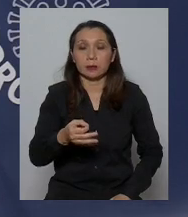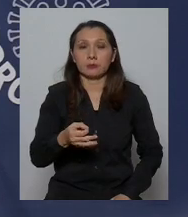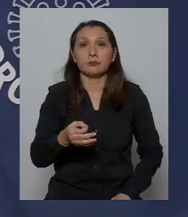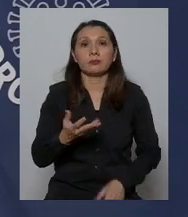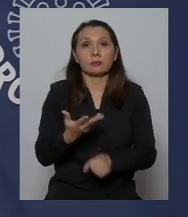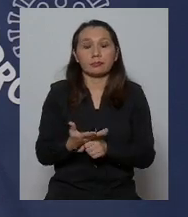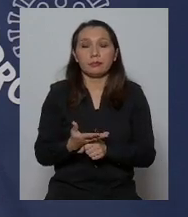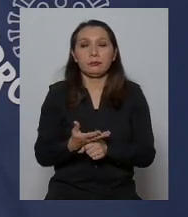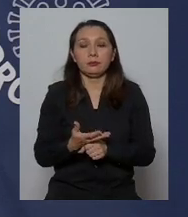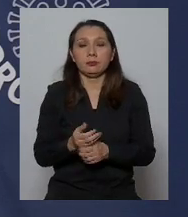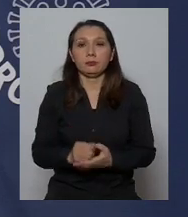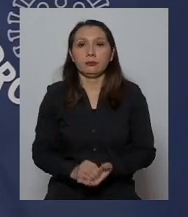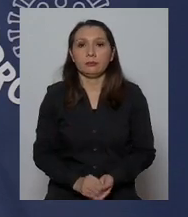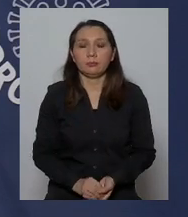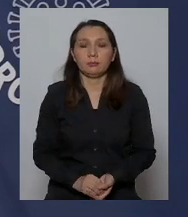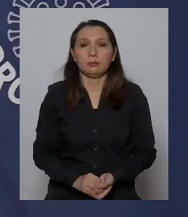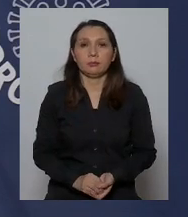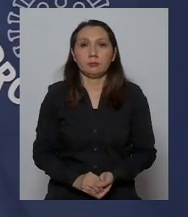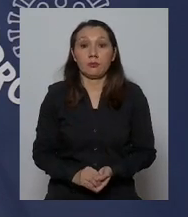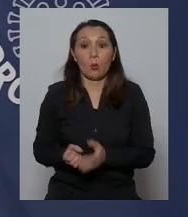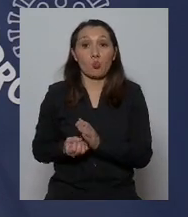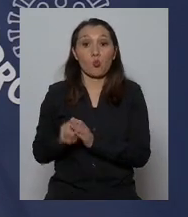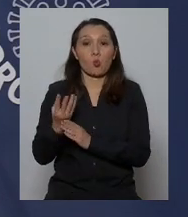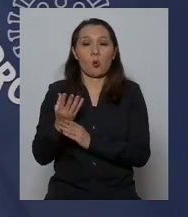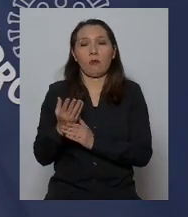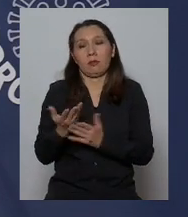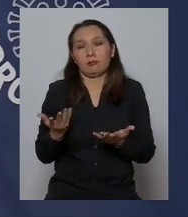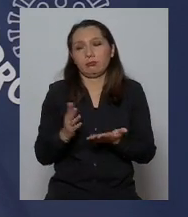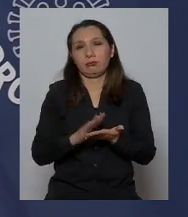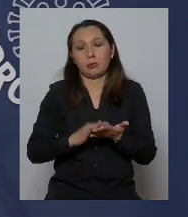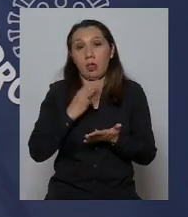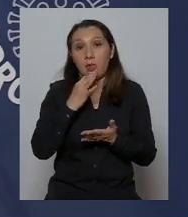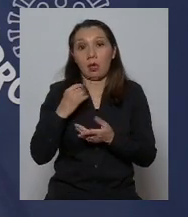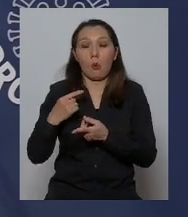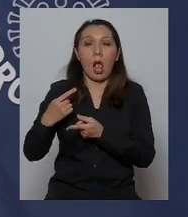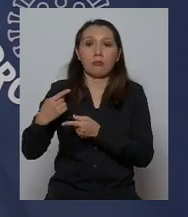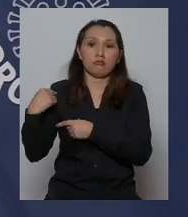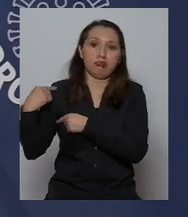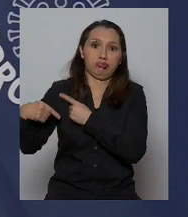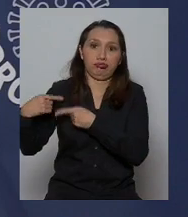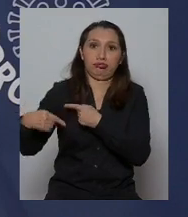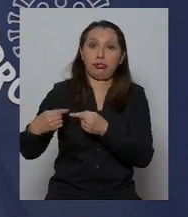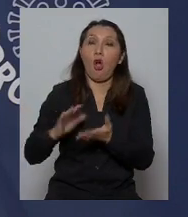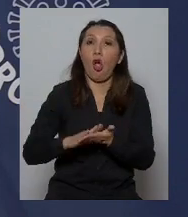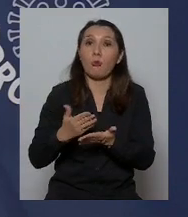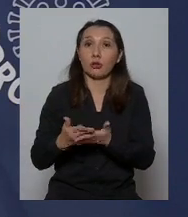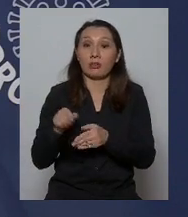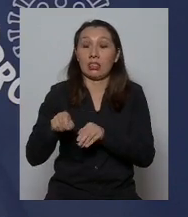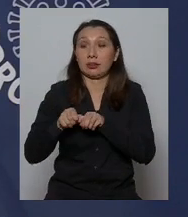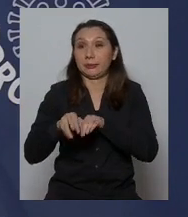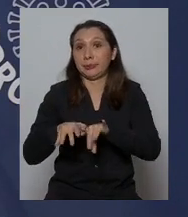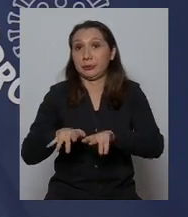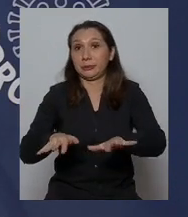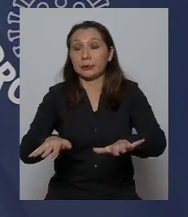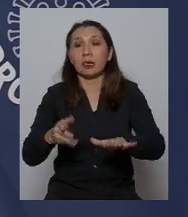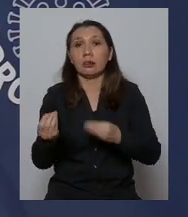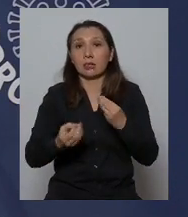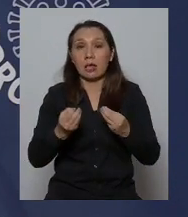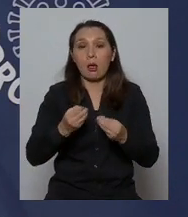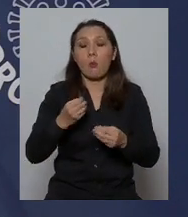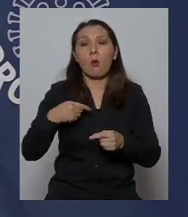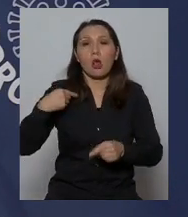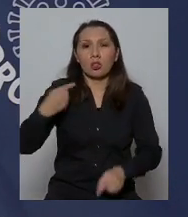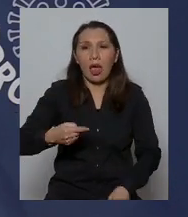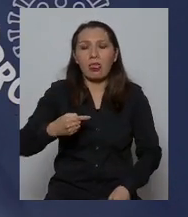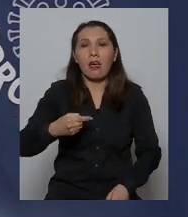tenemos una novedad por así decirlo en la historia de esta epidemia y es que cada